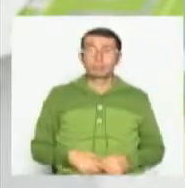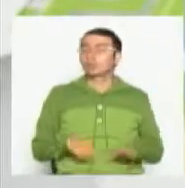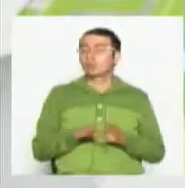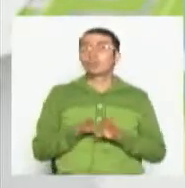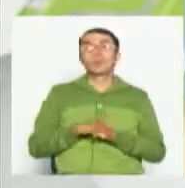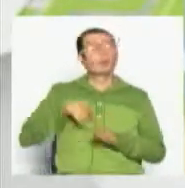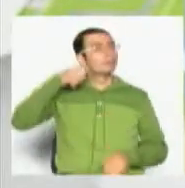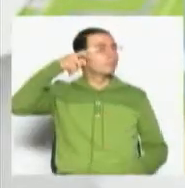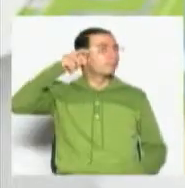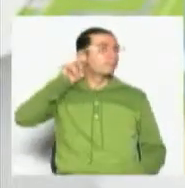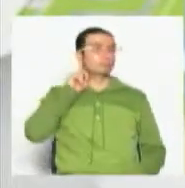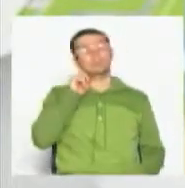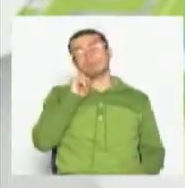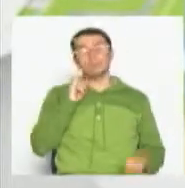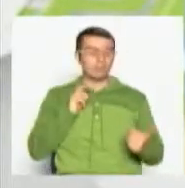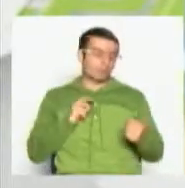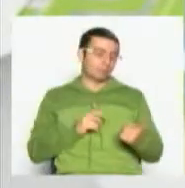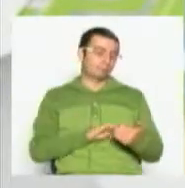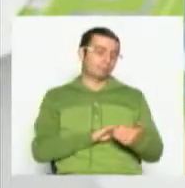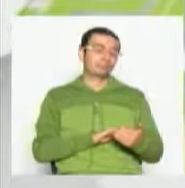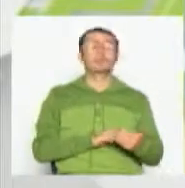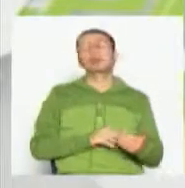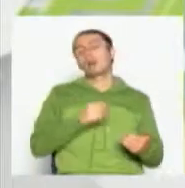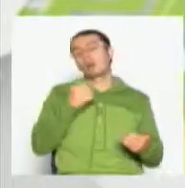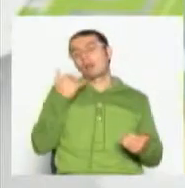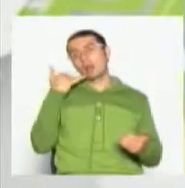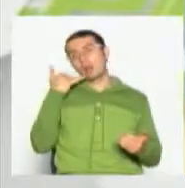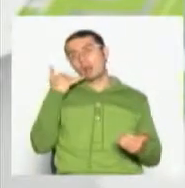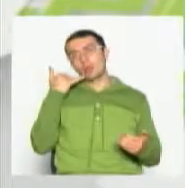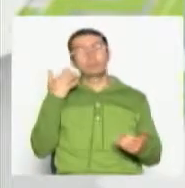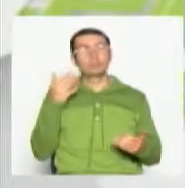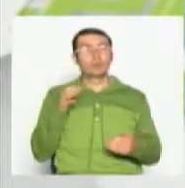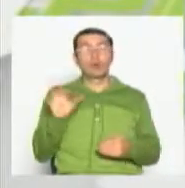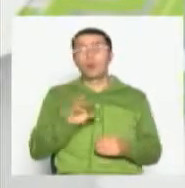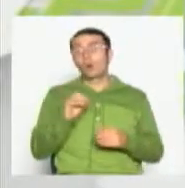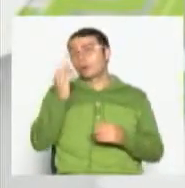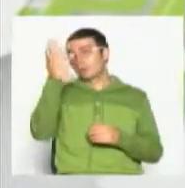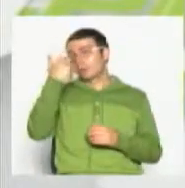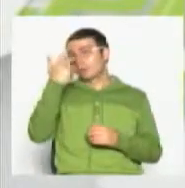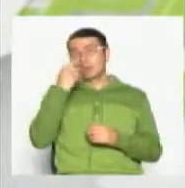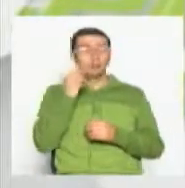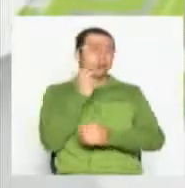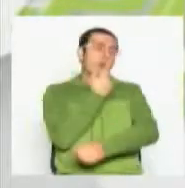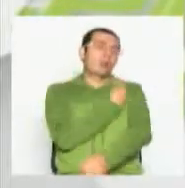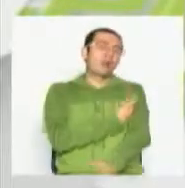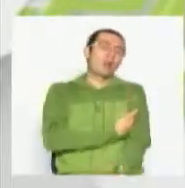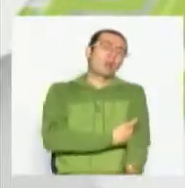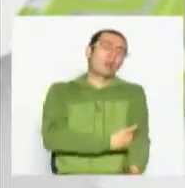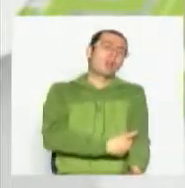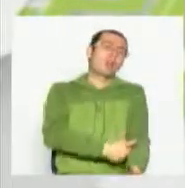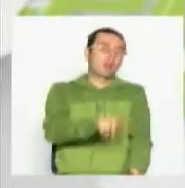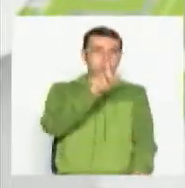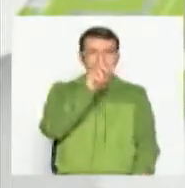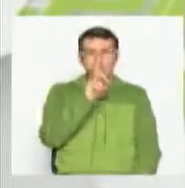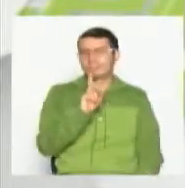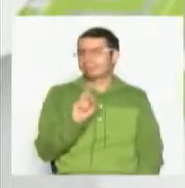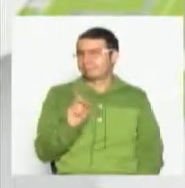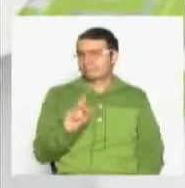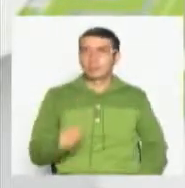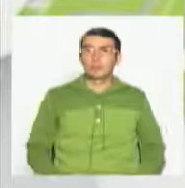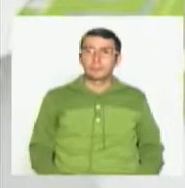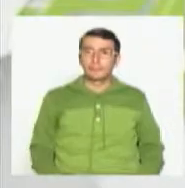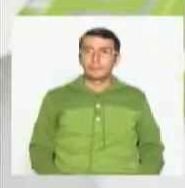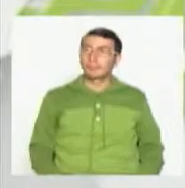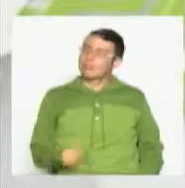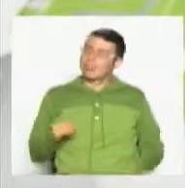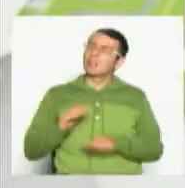o a través del tal y famoso chat, no, ¿cierto? Un café,